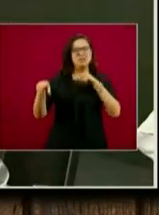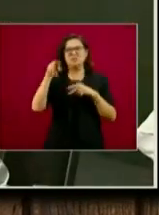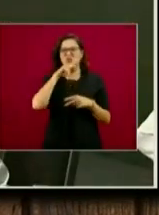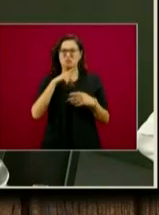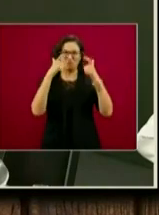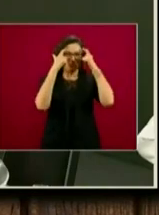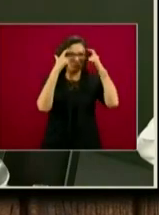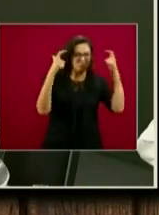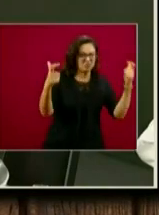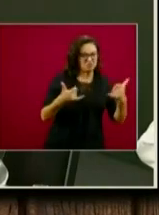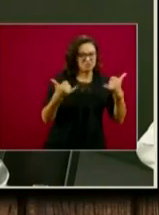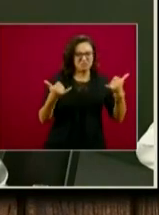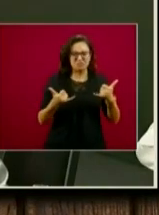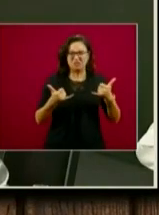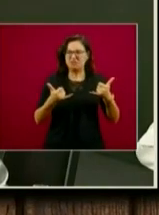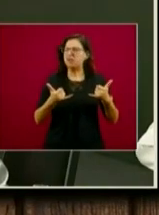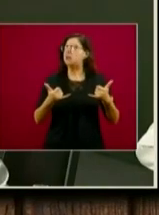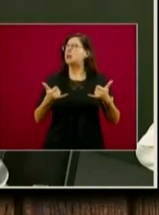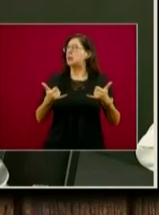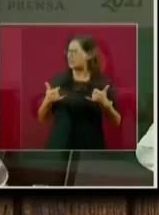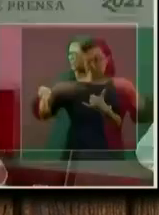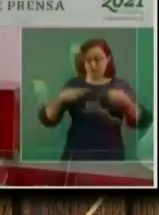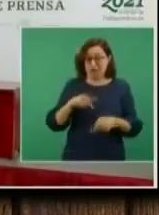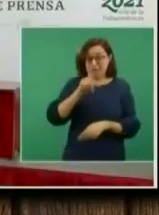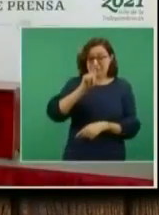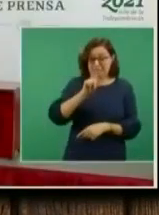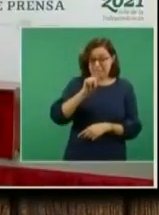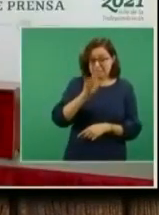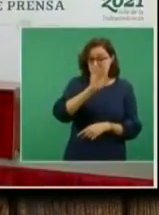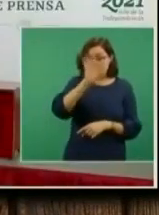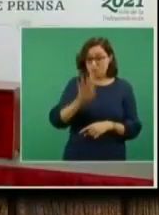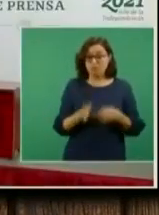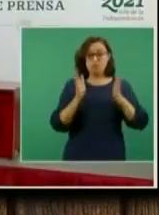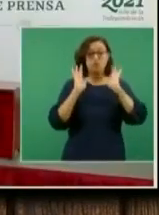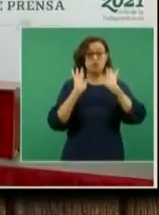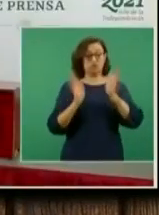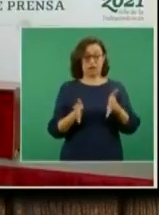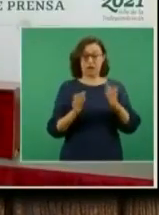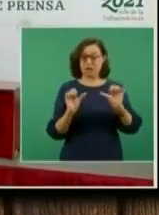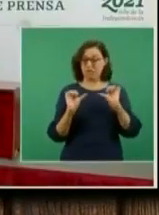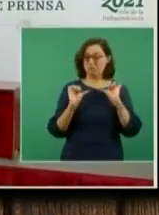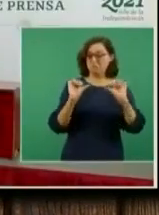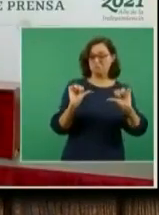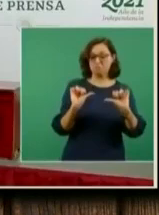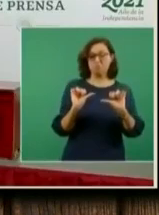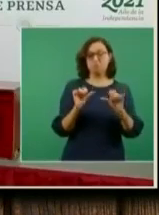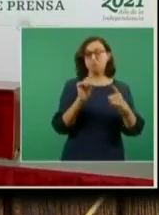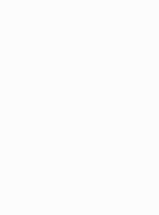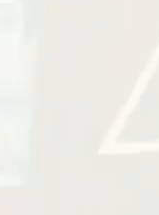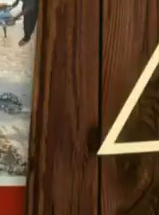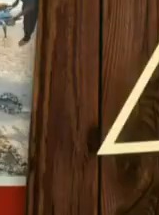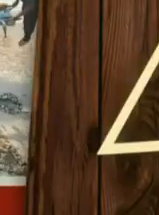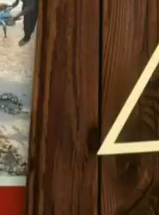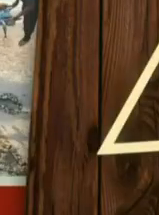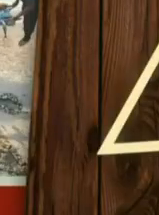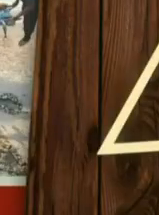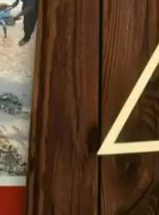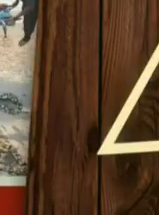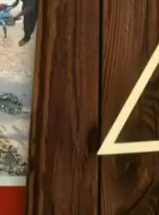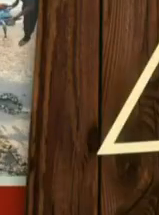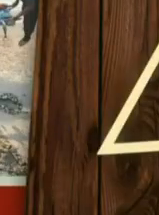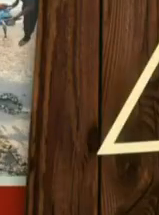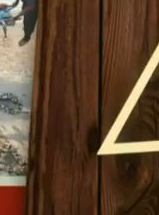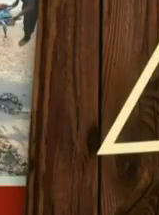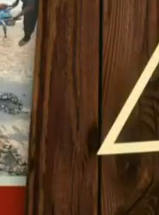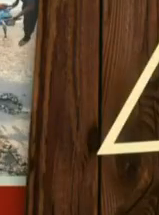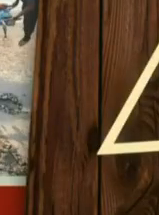Ahí, ahí lo tenemos efectivamente, ese fue el momento, pero siento que es mejor así porque, ya que lo de la conferencia, es que yo también nos mide bien hartos, mira, mejor